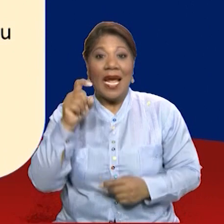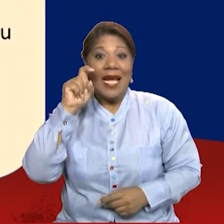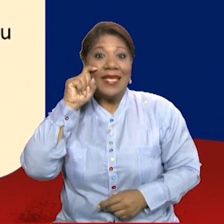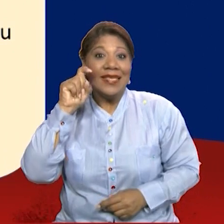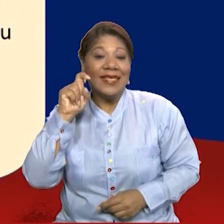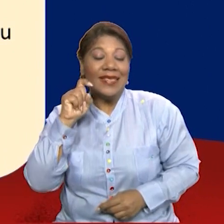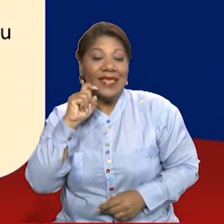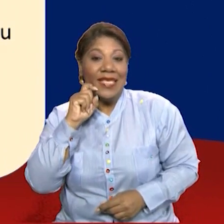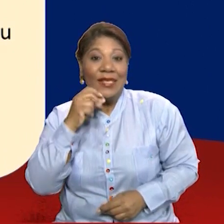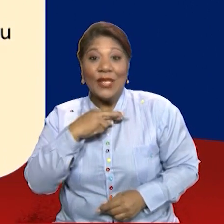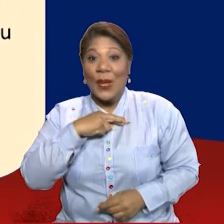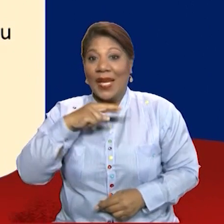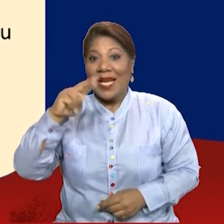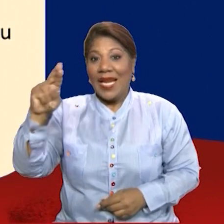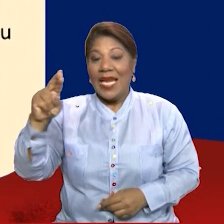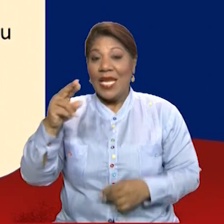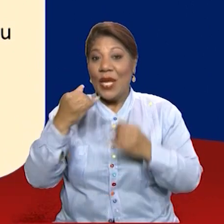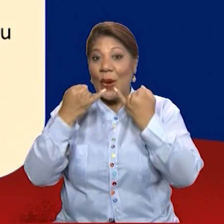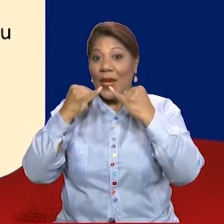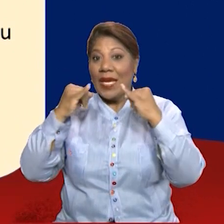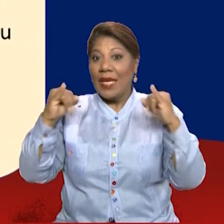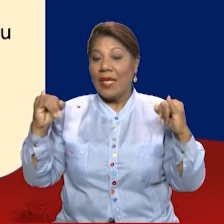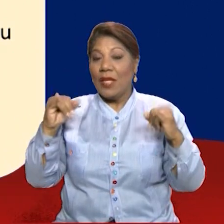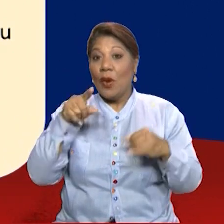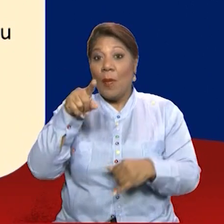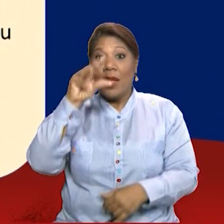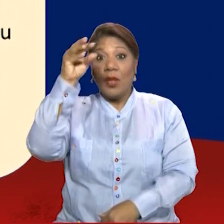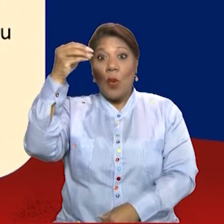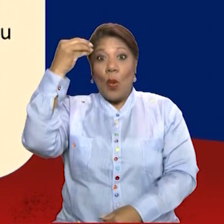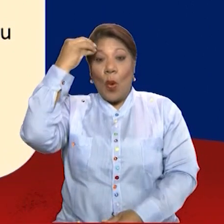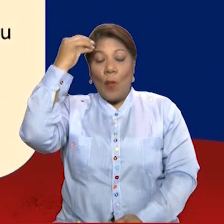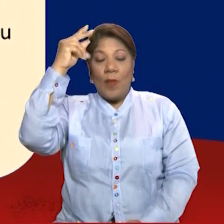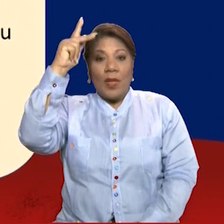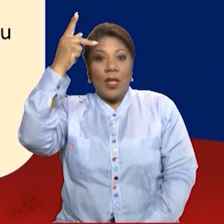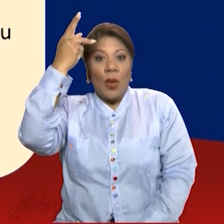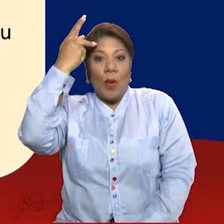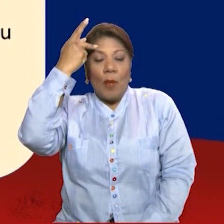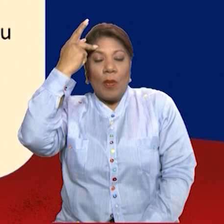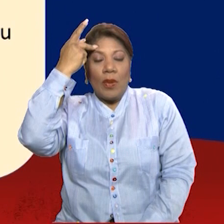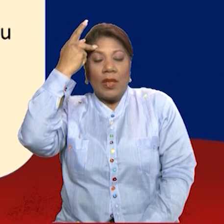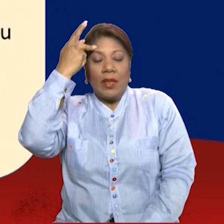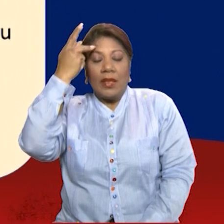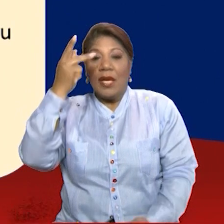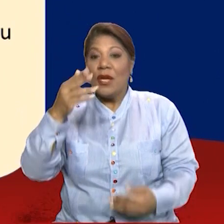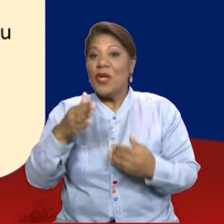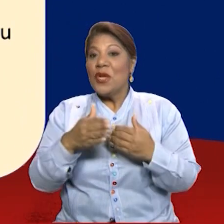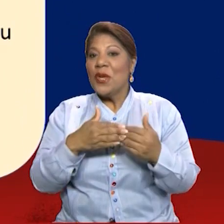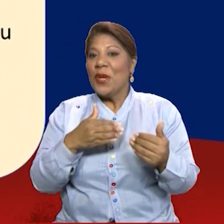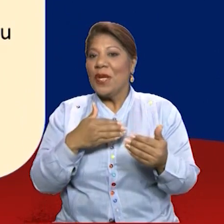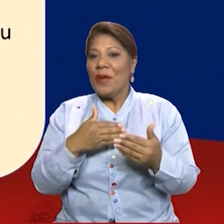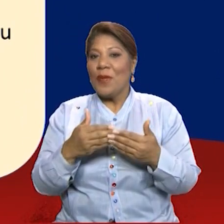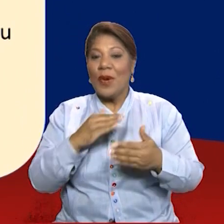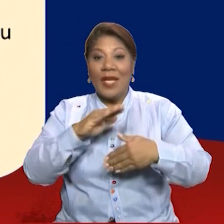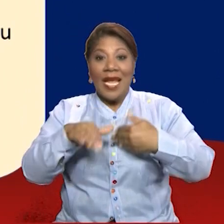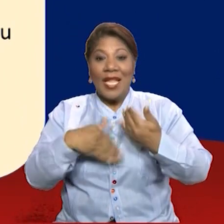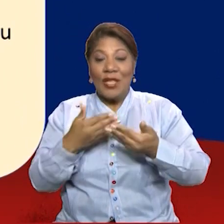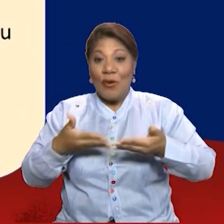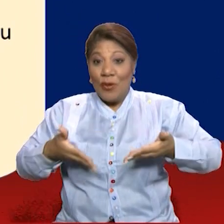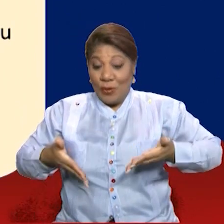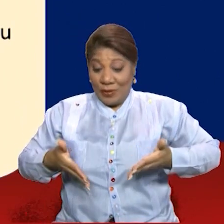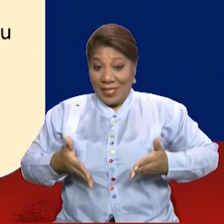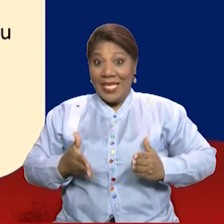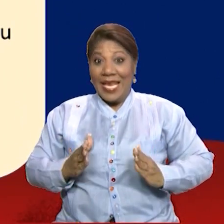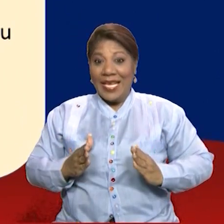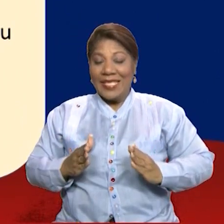idioma, religión, opinión política o cualquier otra condición, chicos. Todo individuo